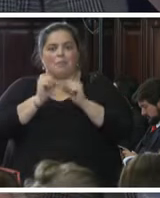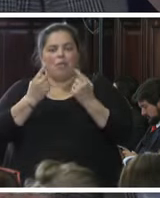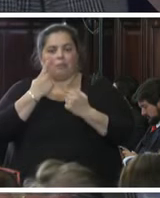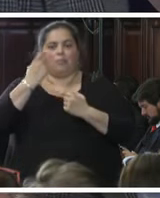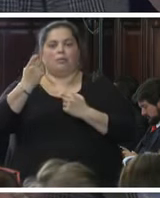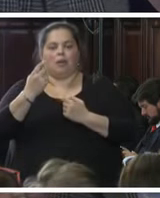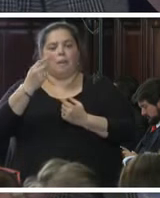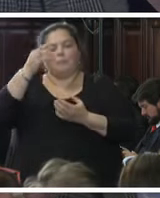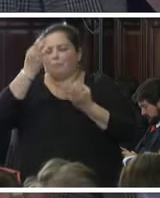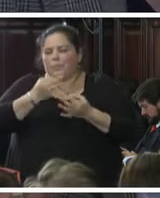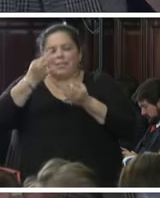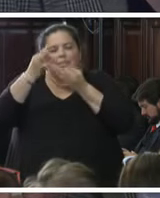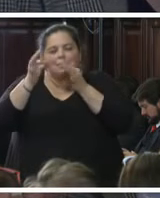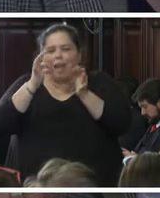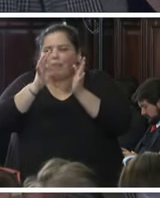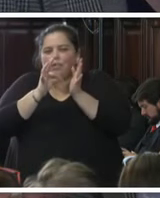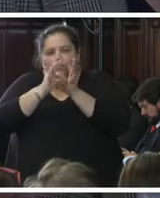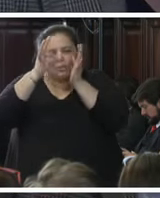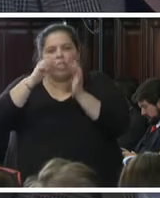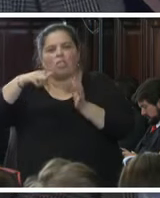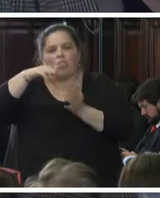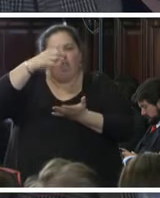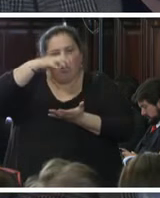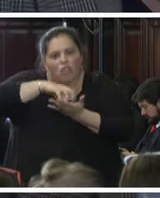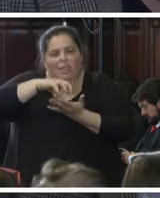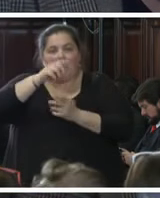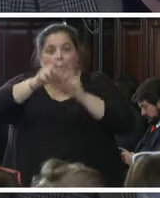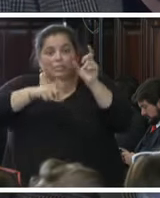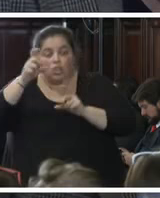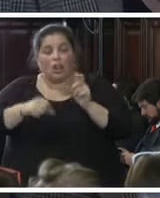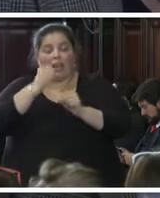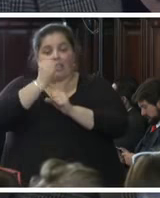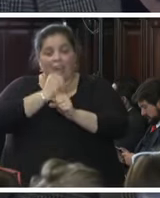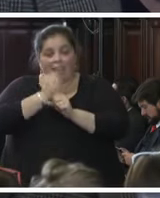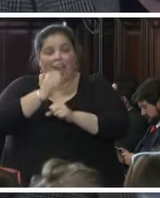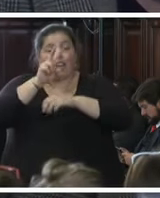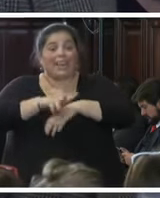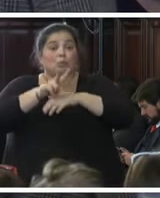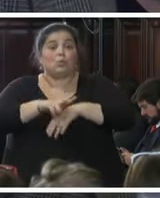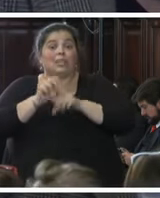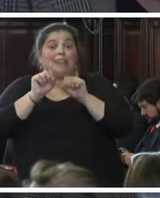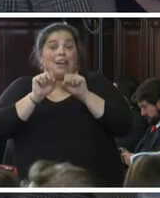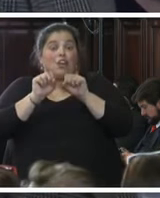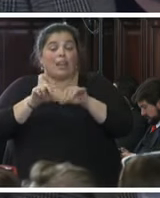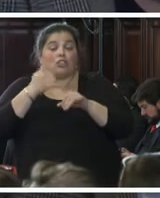muy puntual de esas personas que trabajaron que utilizaron estos